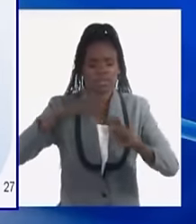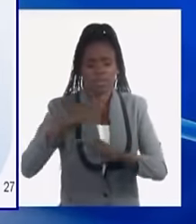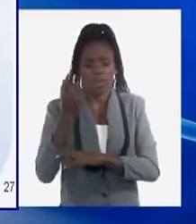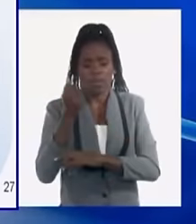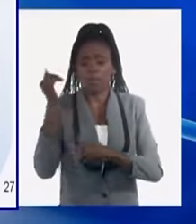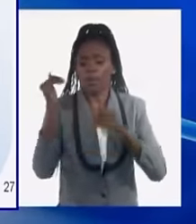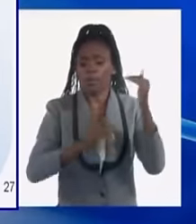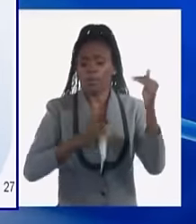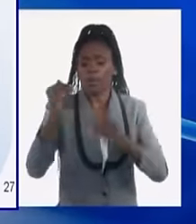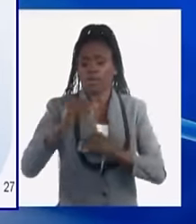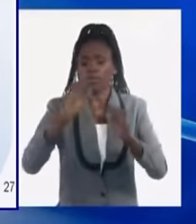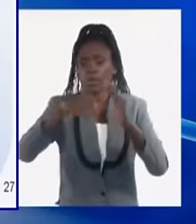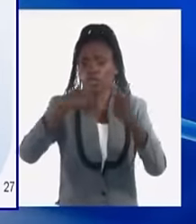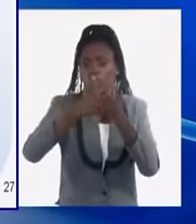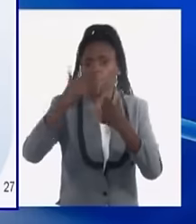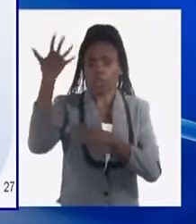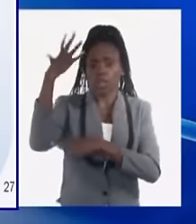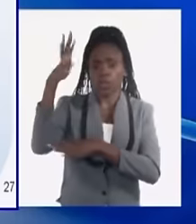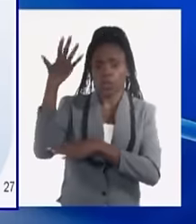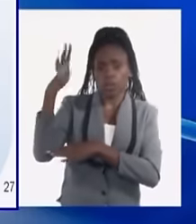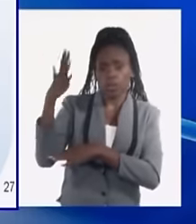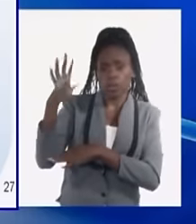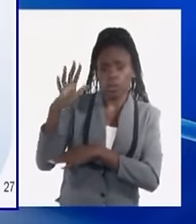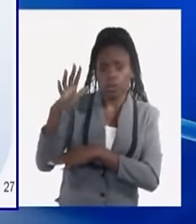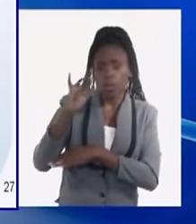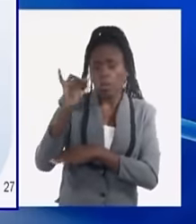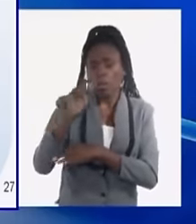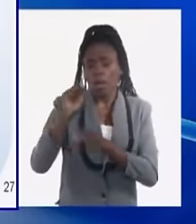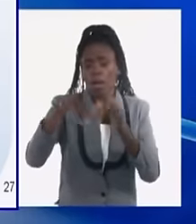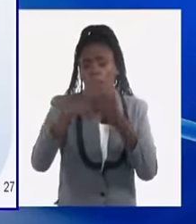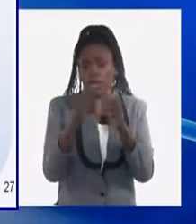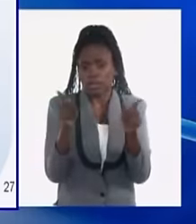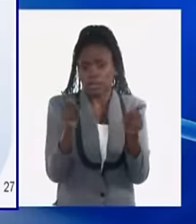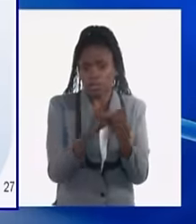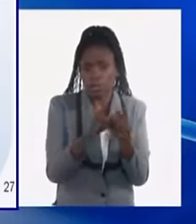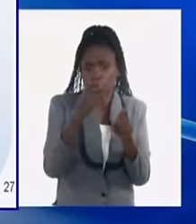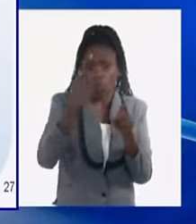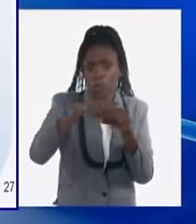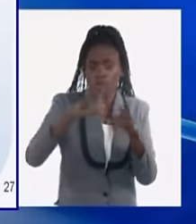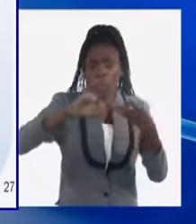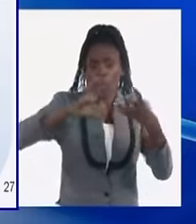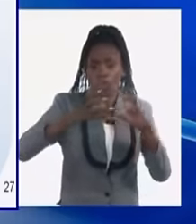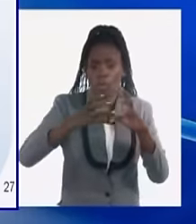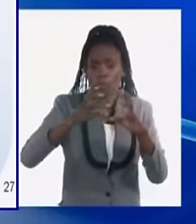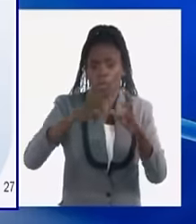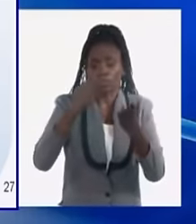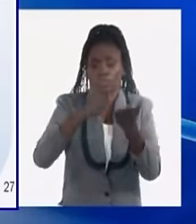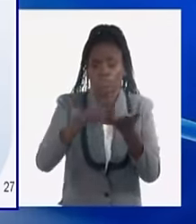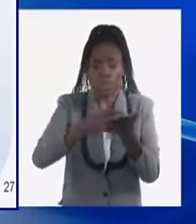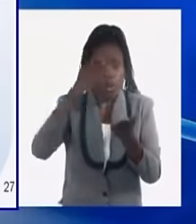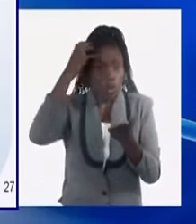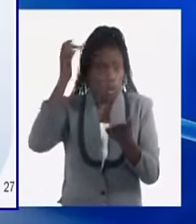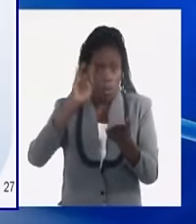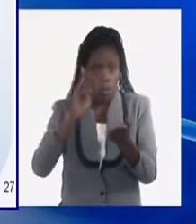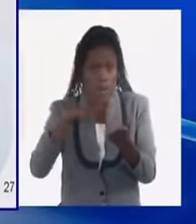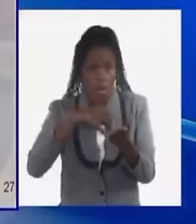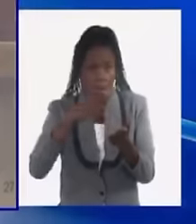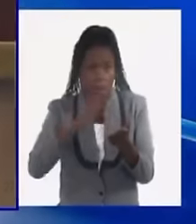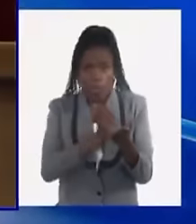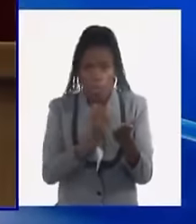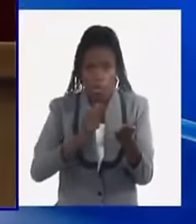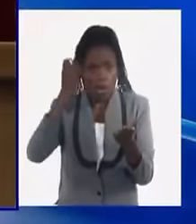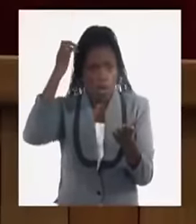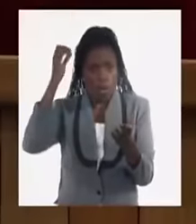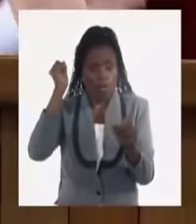participe, ya sea una empresa extranjera, ya sea una MIPIM, otra forma de gestión estatal, para echar a andar esas capacidades